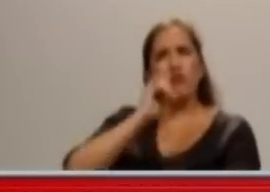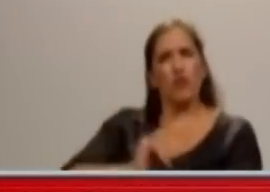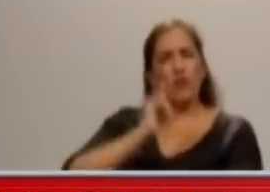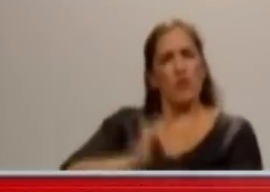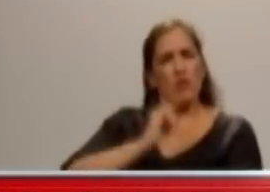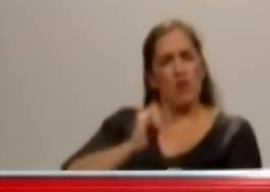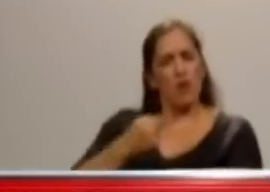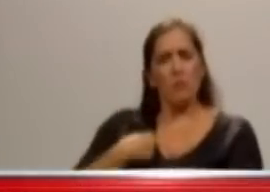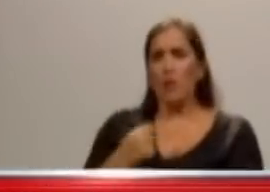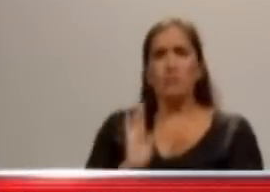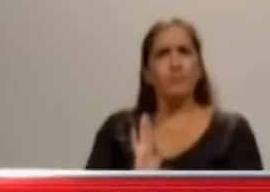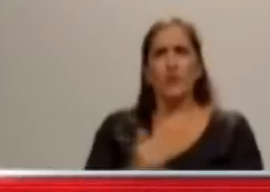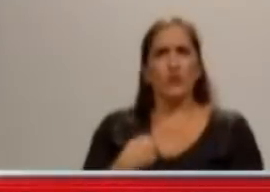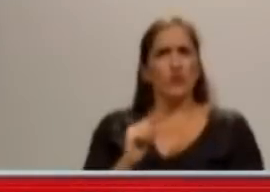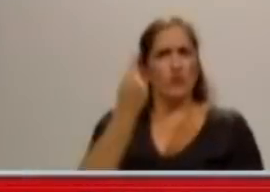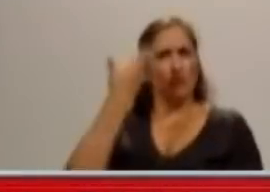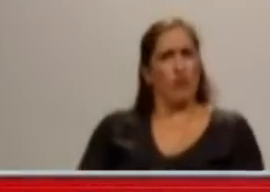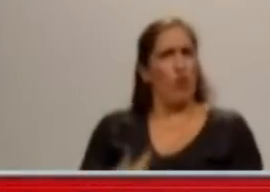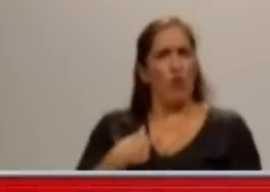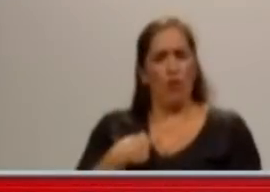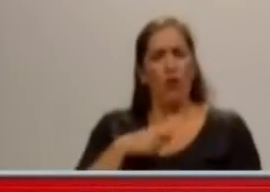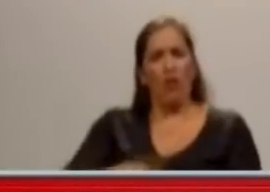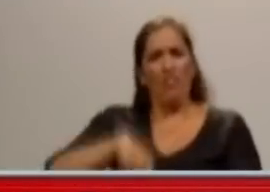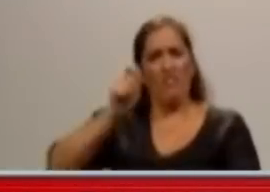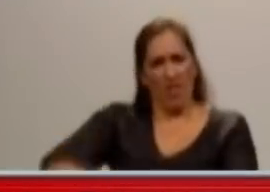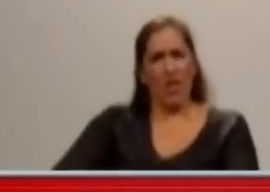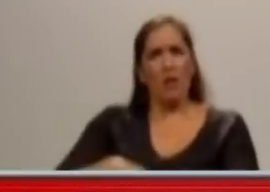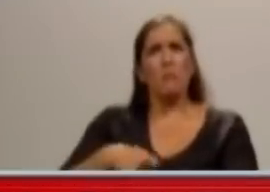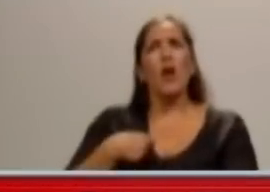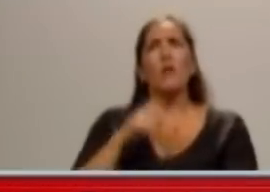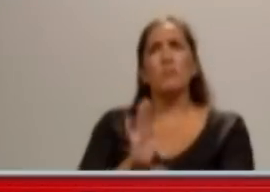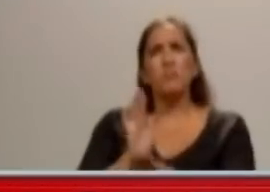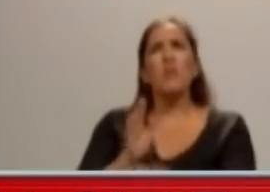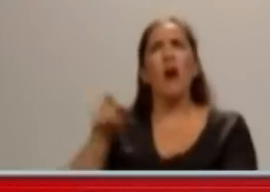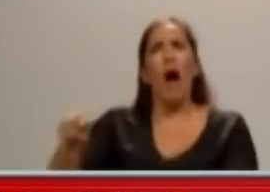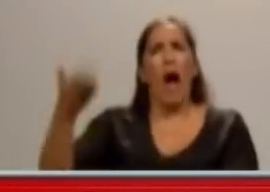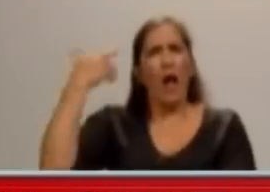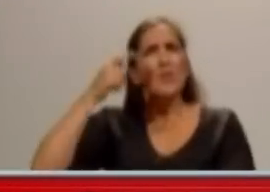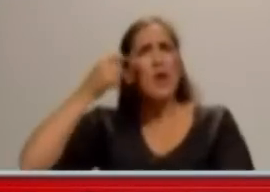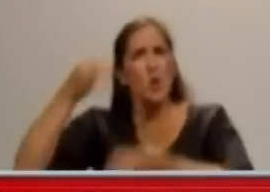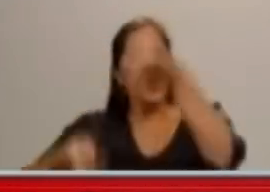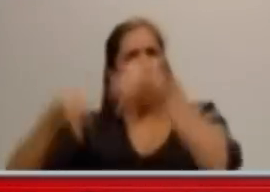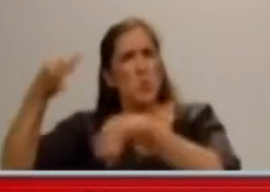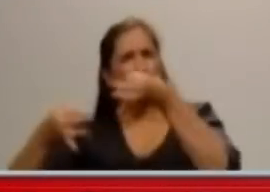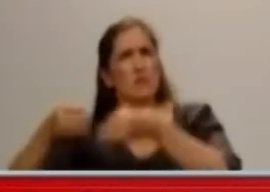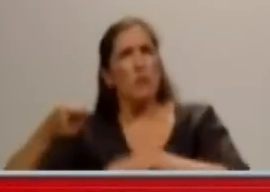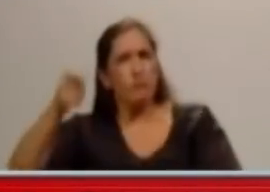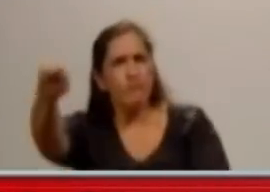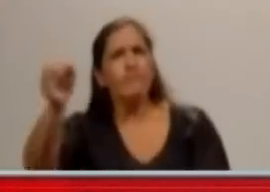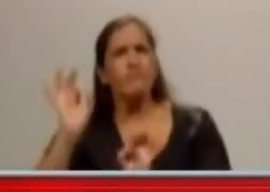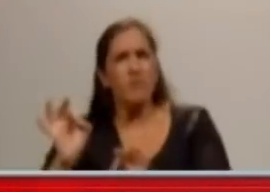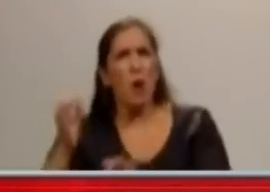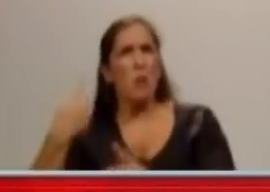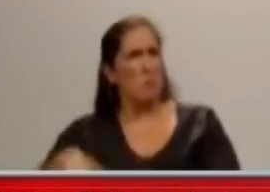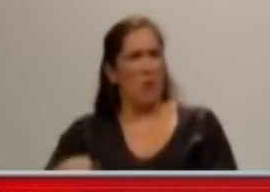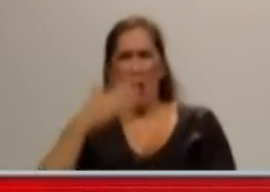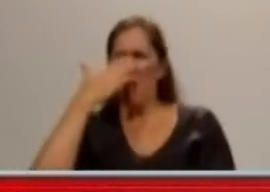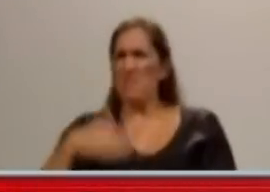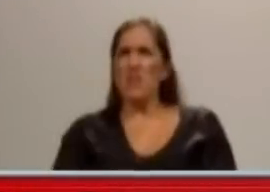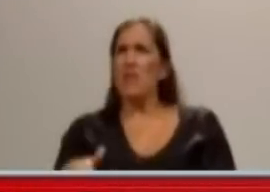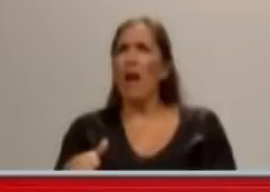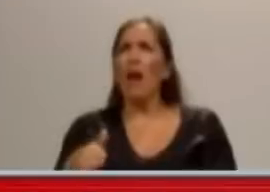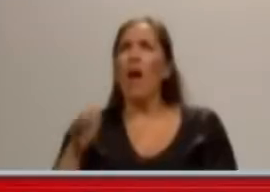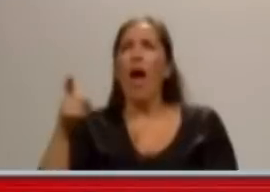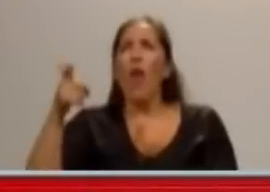Es así. Nelson Castro, doctor muy amable, como siempre, muy generoso con nosotros, ¿eh? Abrazo, Sergio, abrazo. Quiero